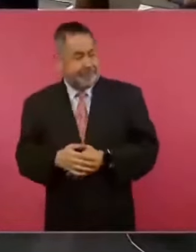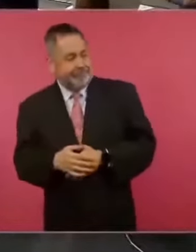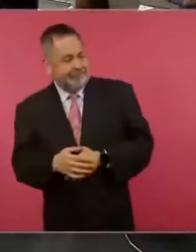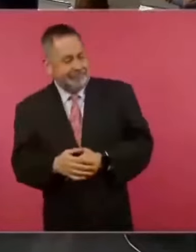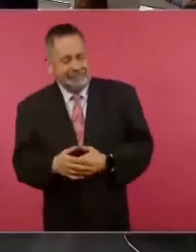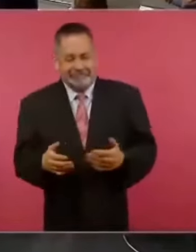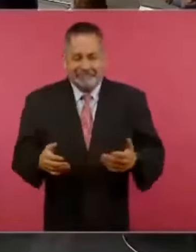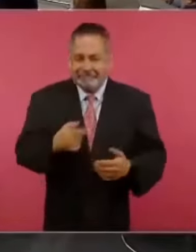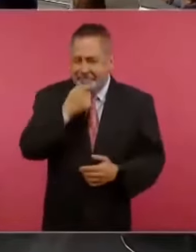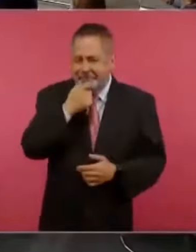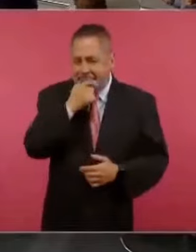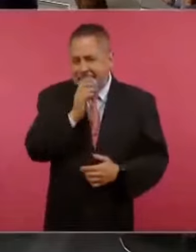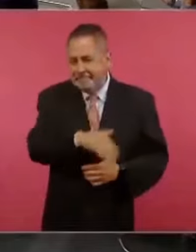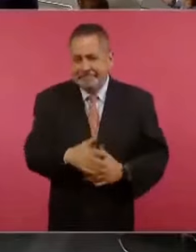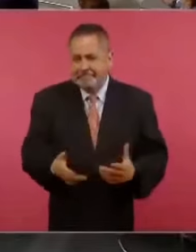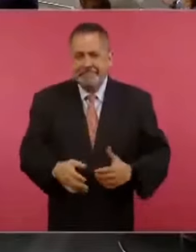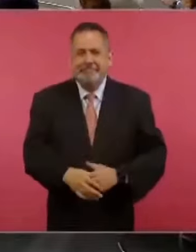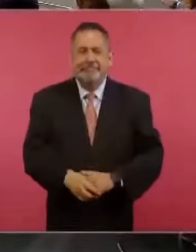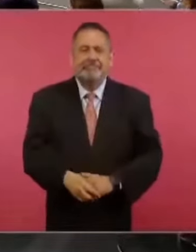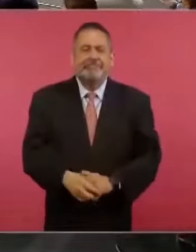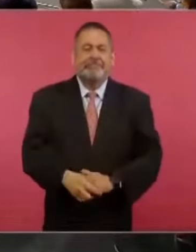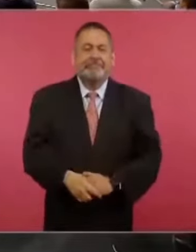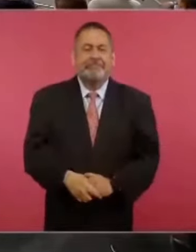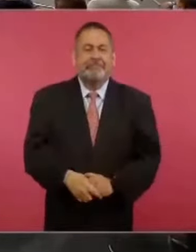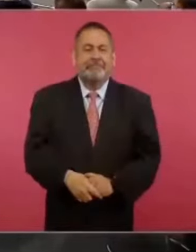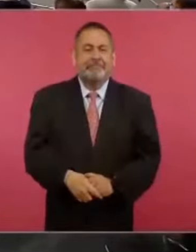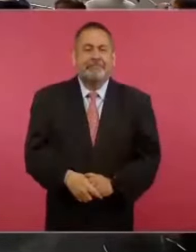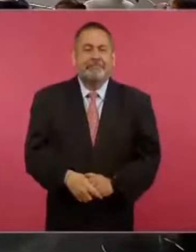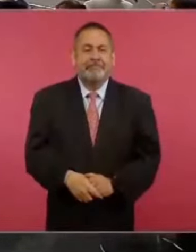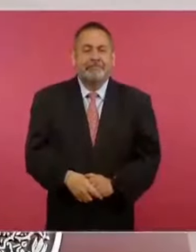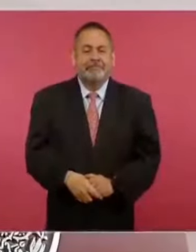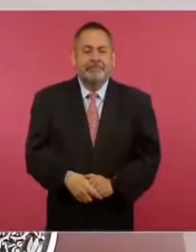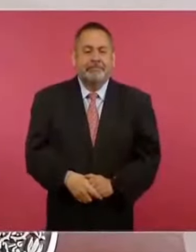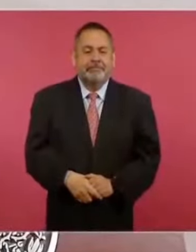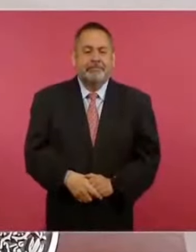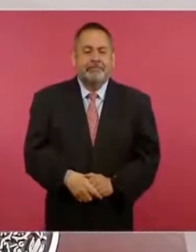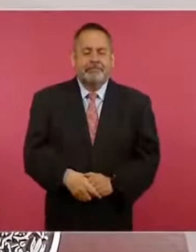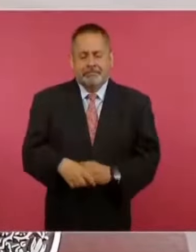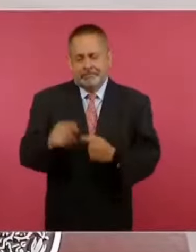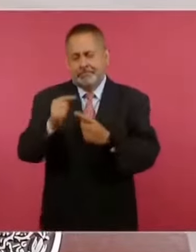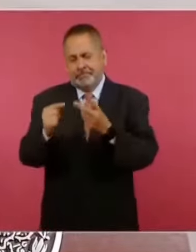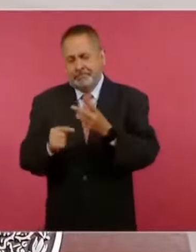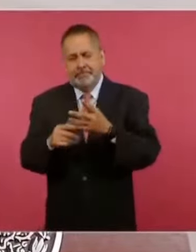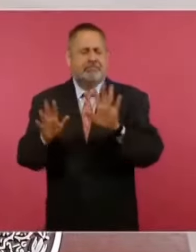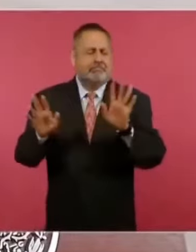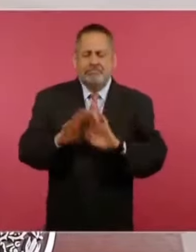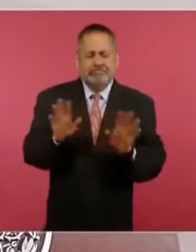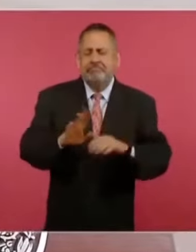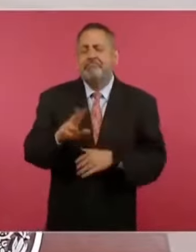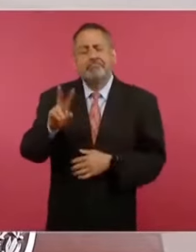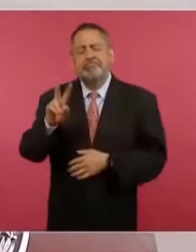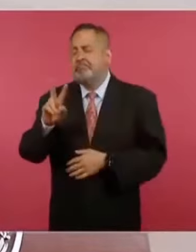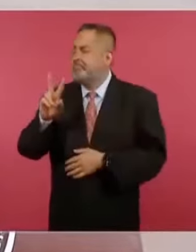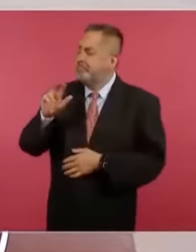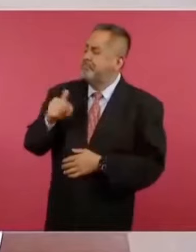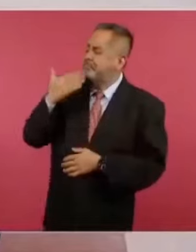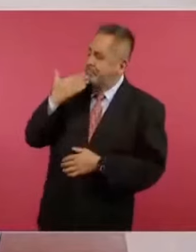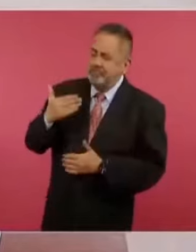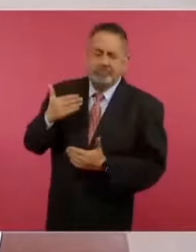cosas. Pero vamos muy bien, la verdad,